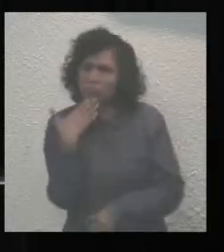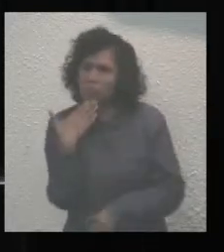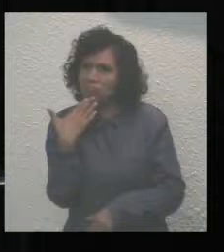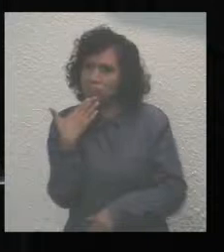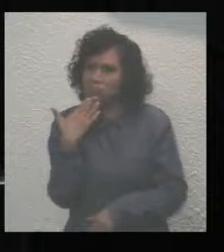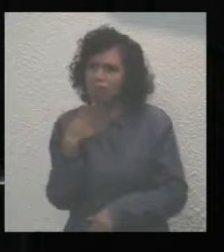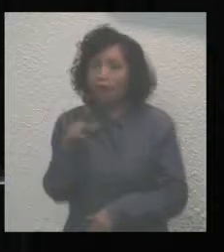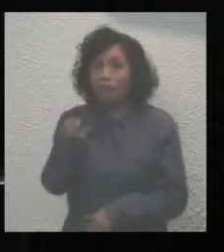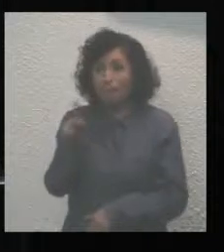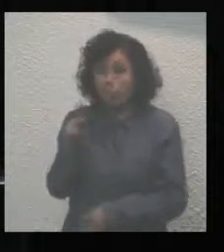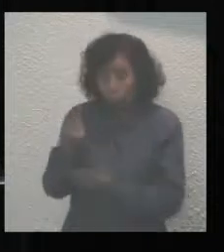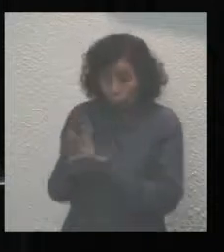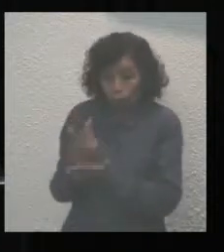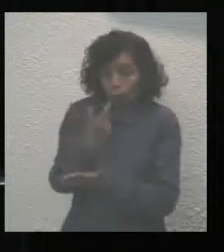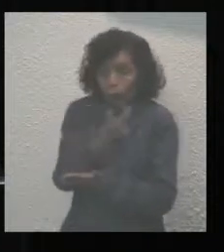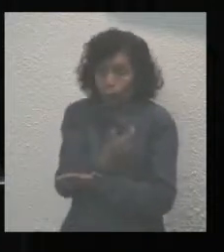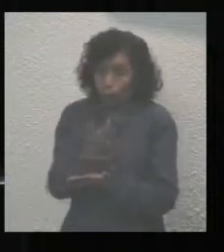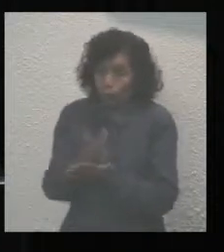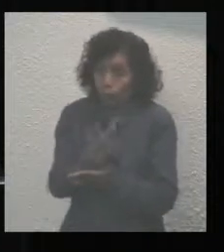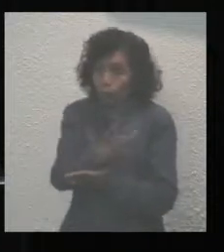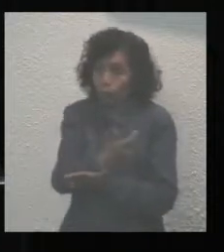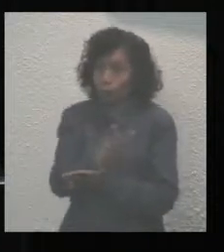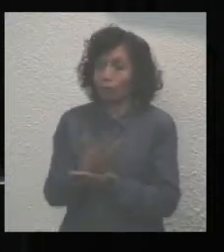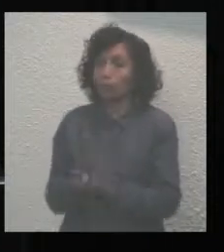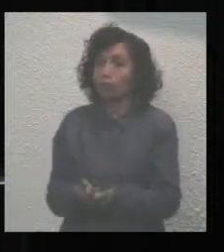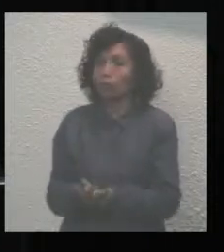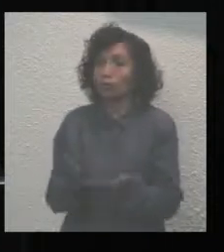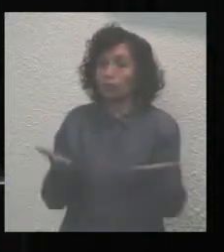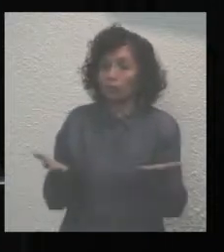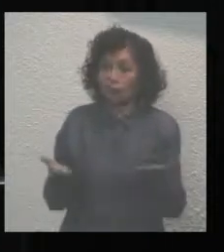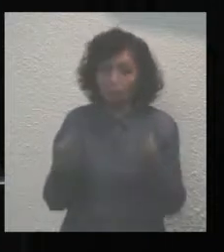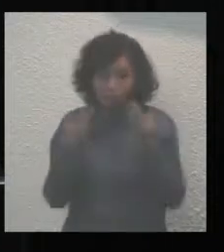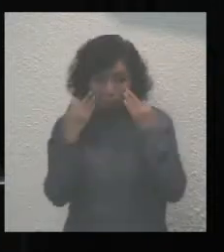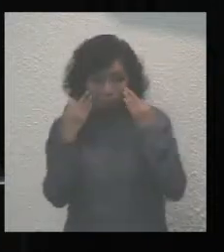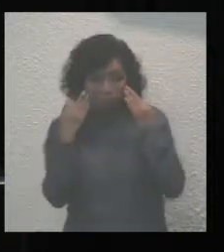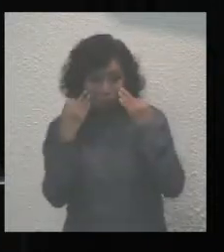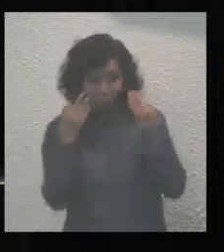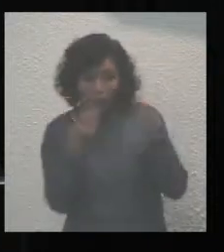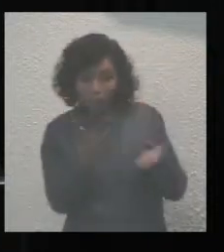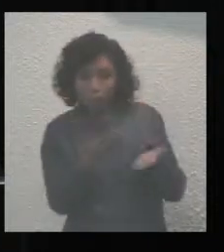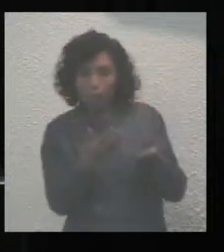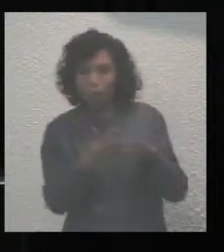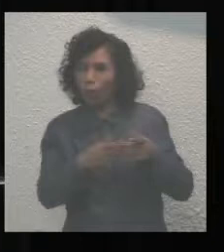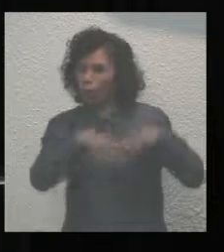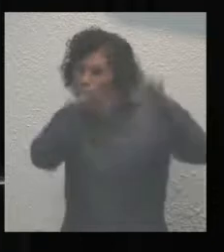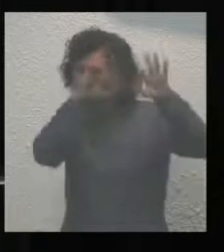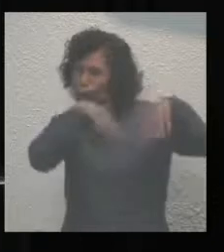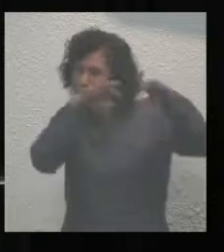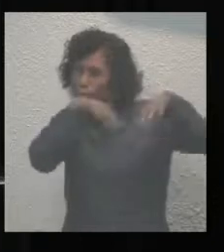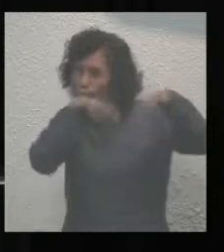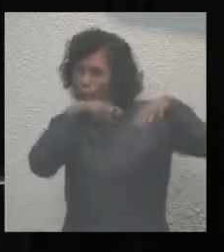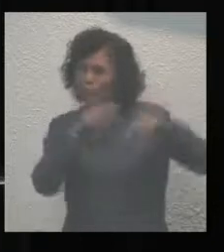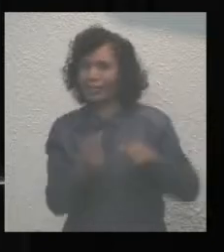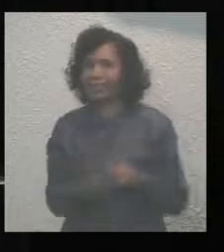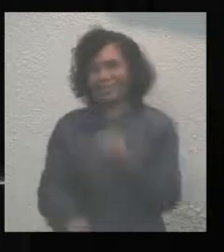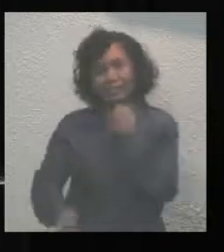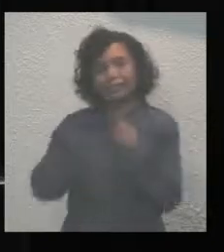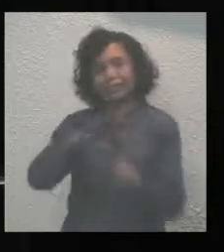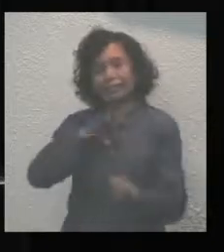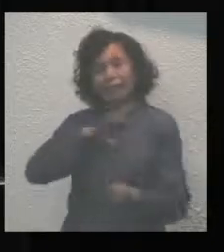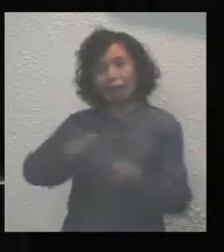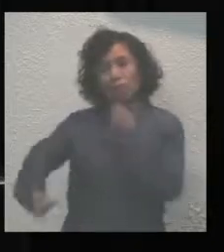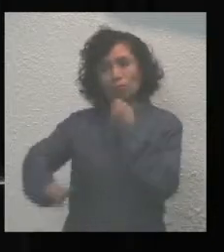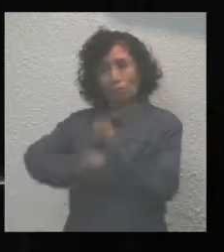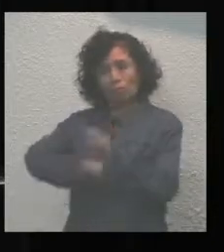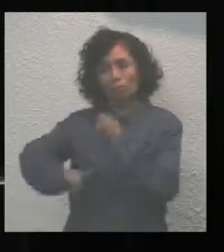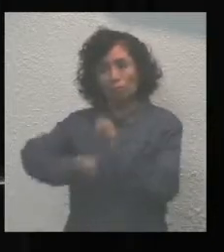revisarse puesto que se han evidenciado con las recientes condiciones climatológicas a algunos vicios ocultos. No